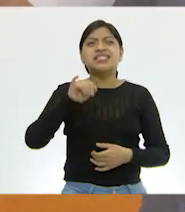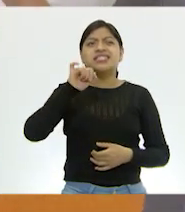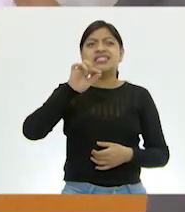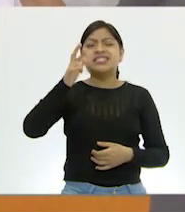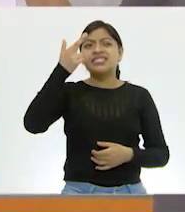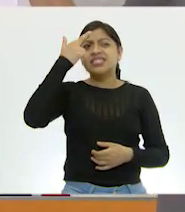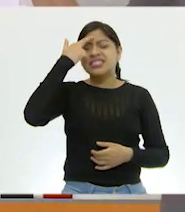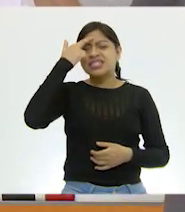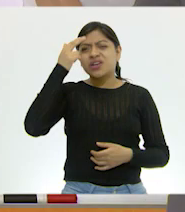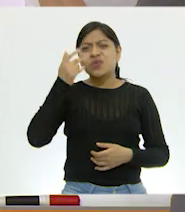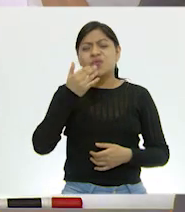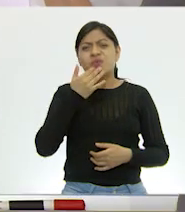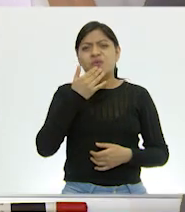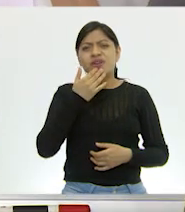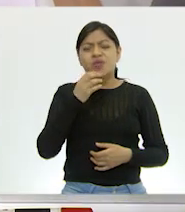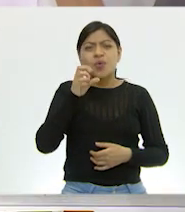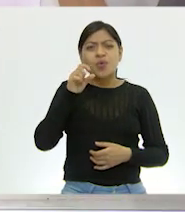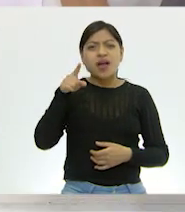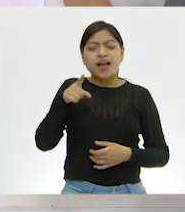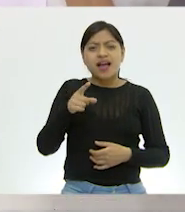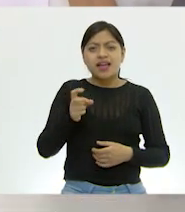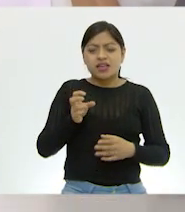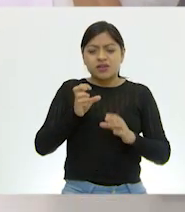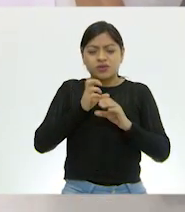bien. Funcionan como una especie de valvulitas.